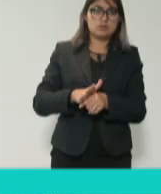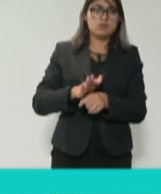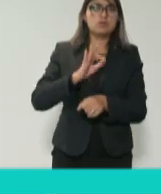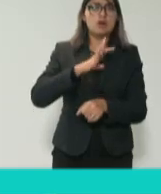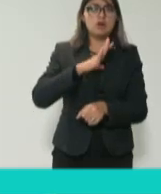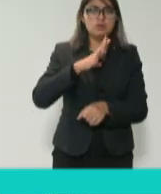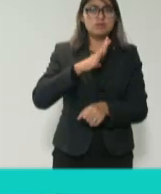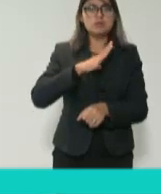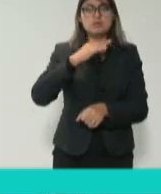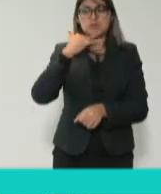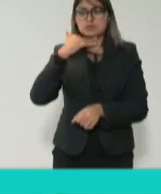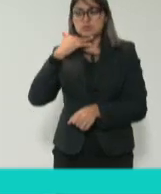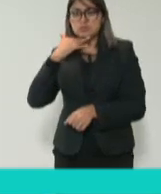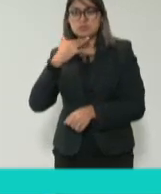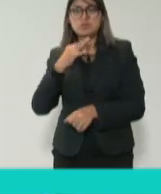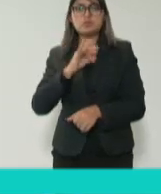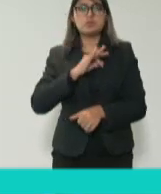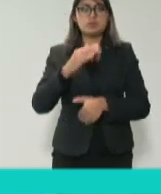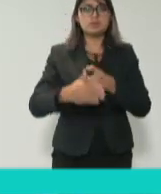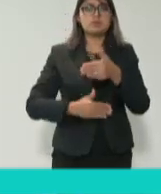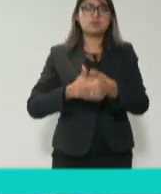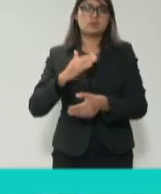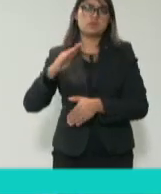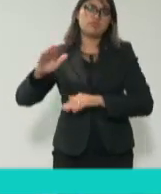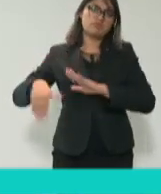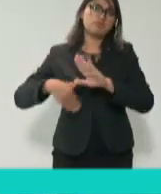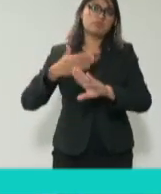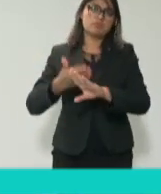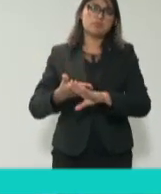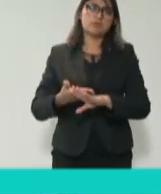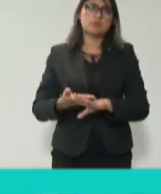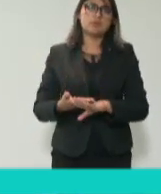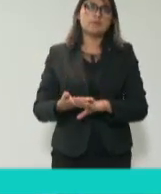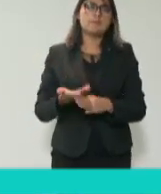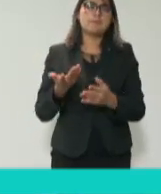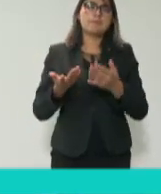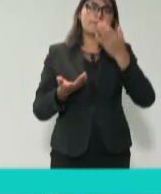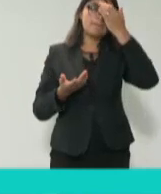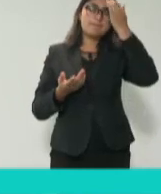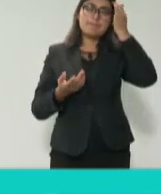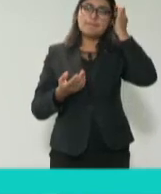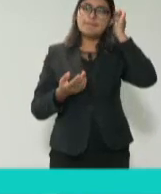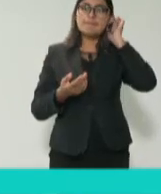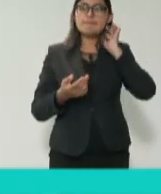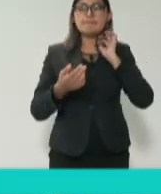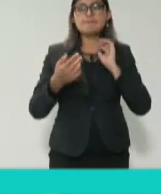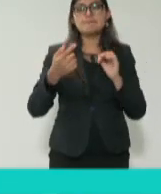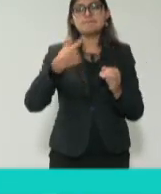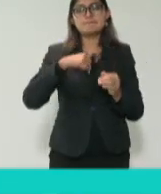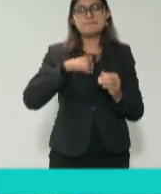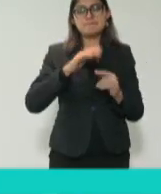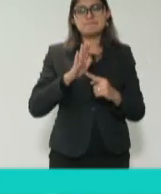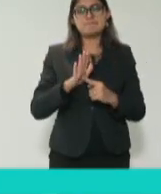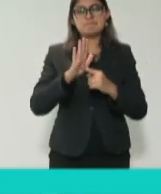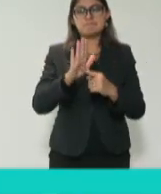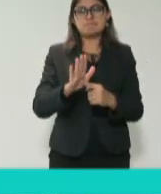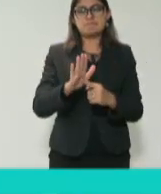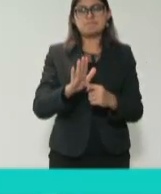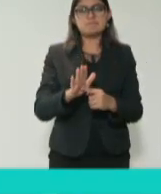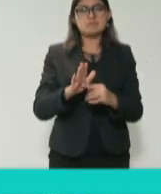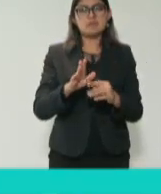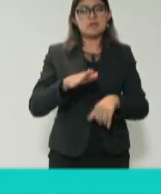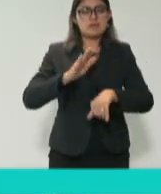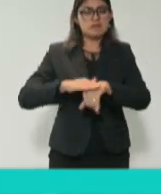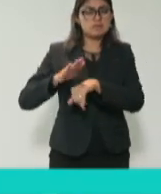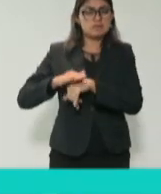cuesta muy cara. Por ahí alguien decía, y lo hemos estado diciendo de manera reiterada, en la presentación del ABC de rendición de cuentas, que la